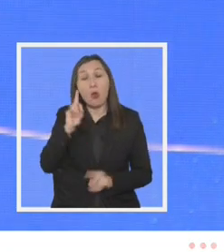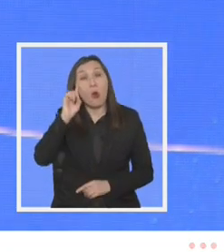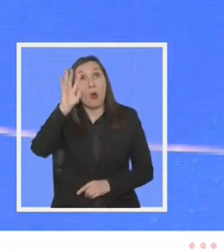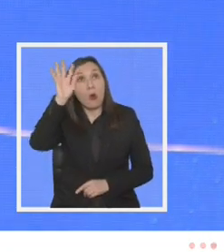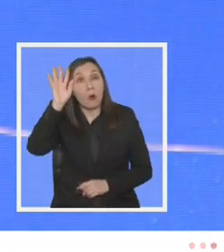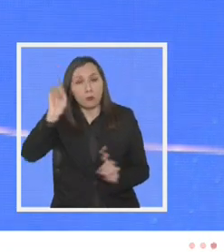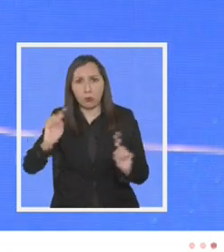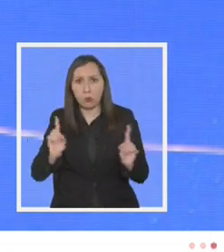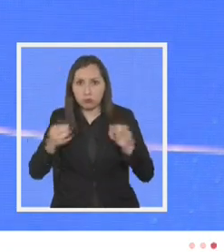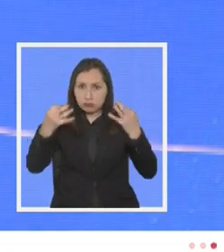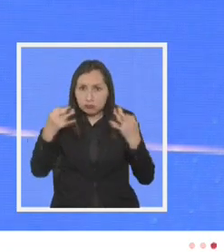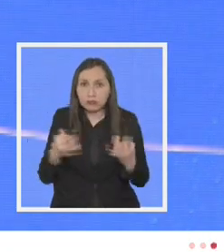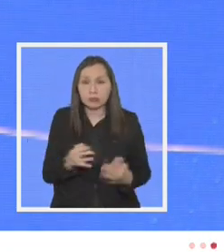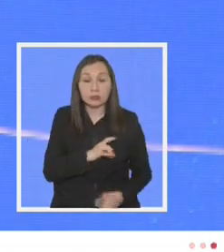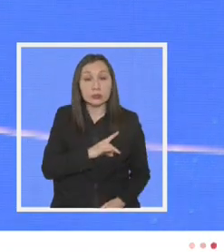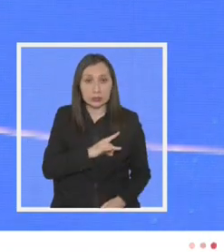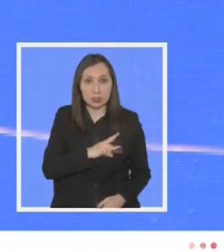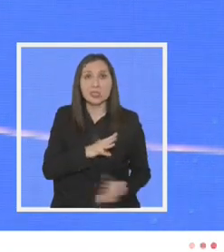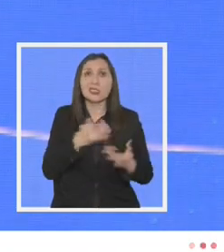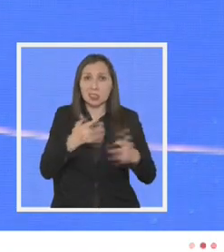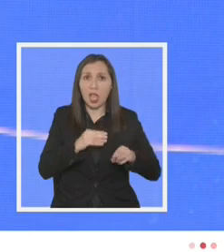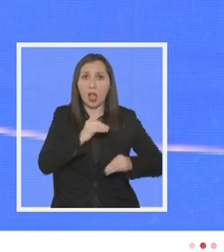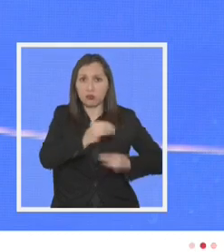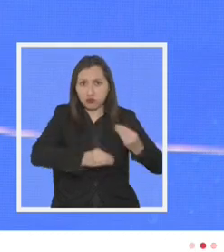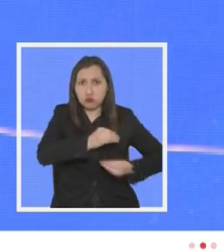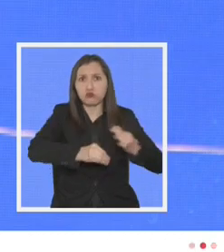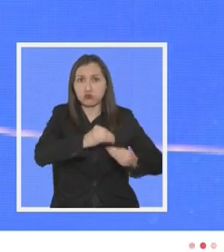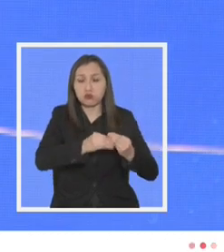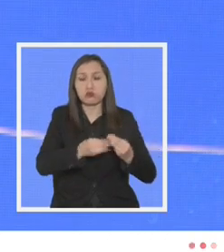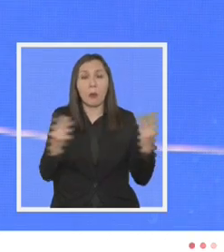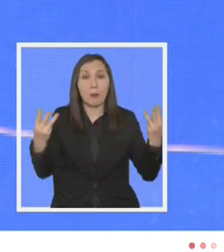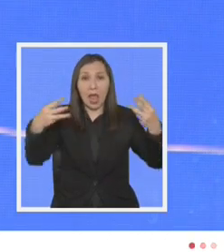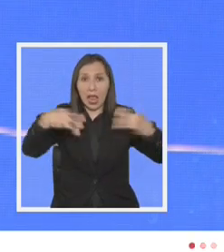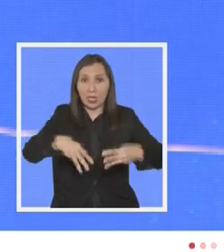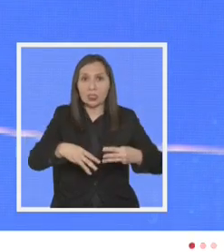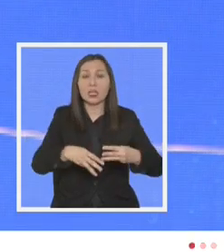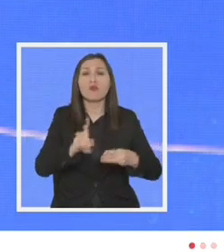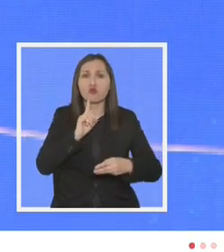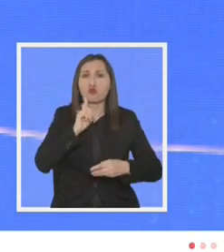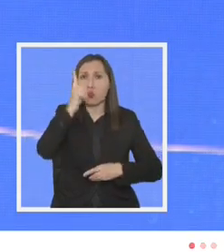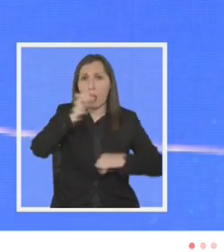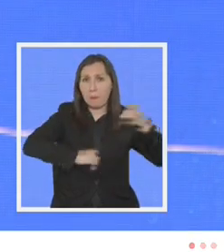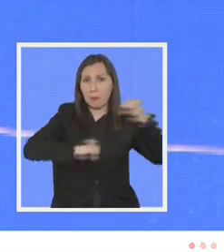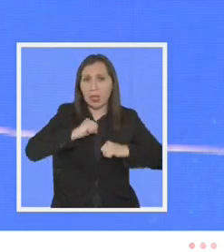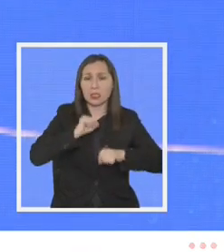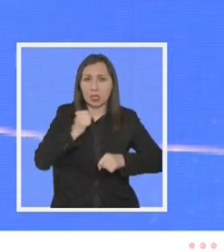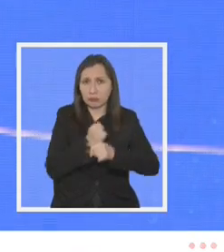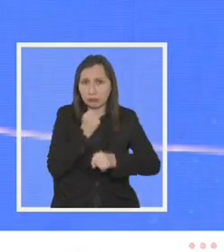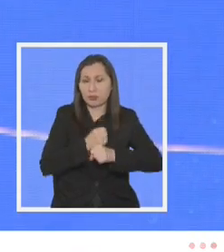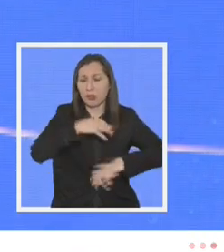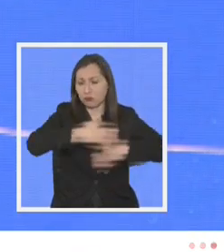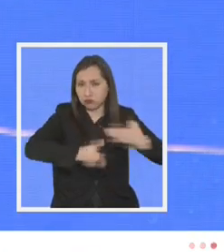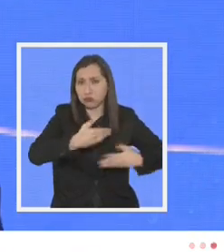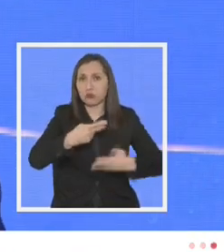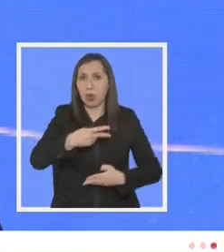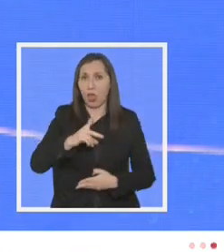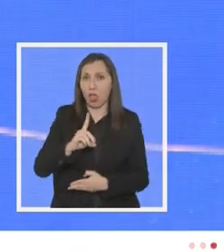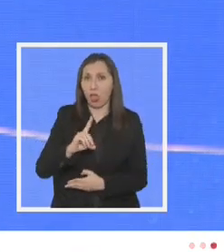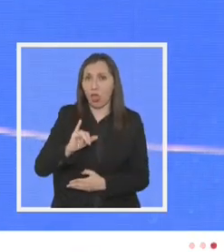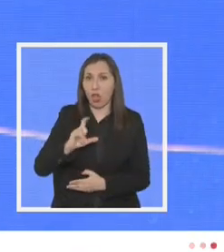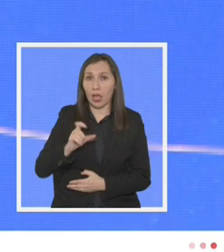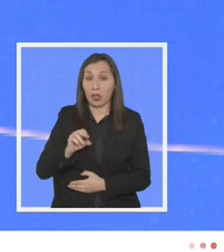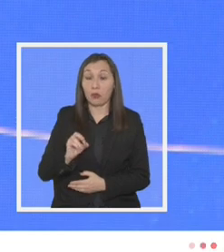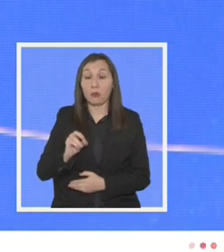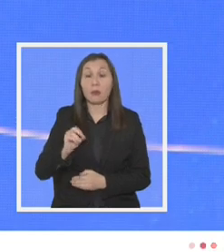sino que en Chile se está produciendo hoy día en Magallanes ya hay una empresa que está produciendo las